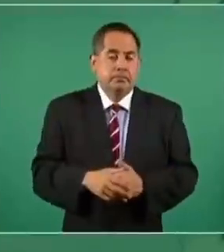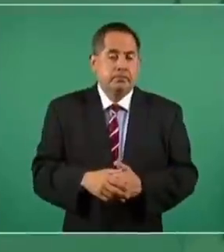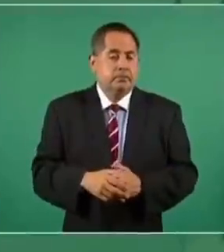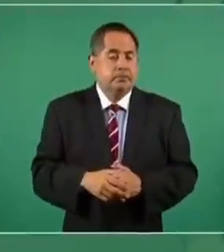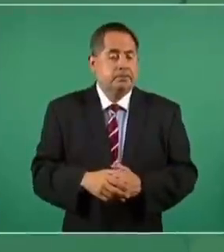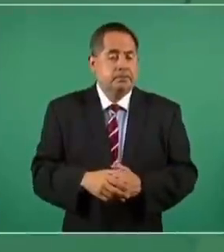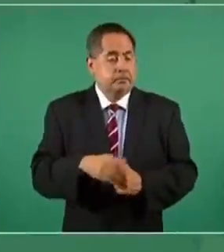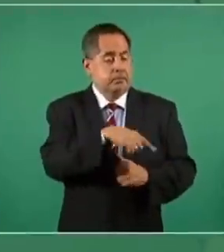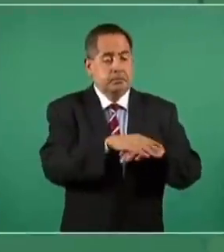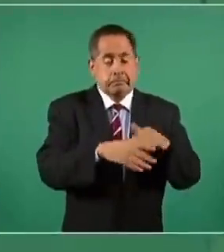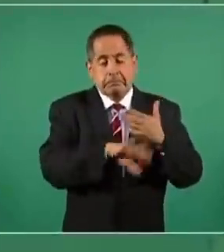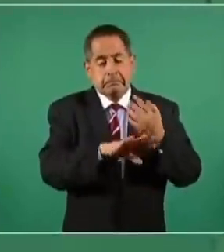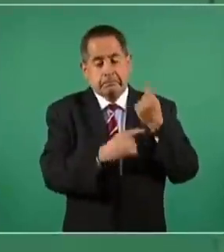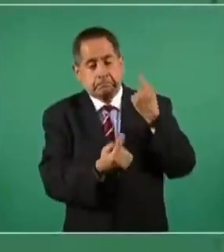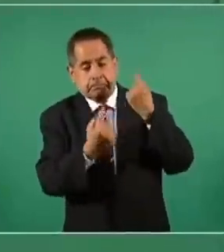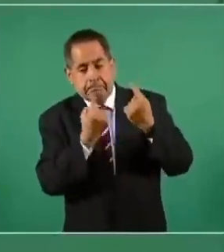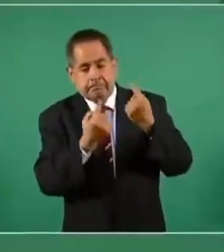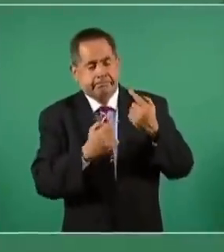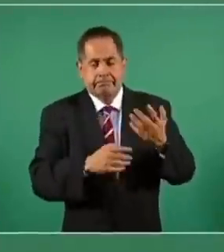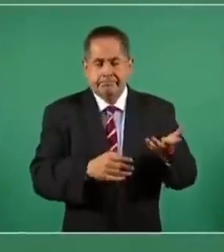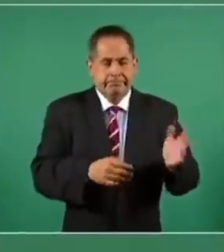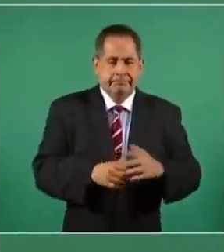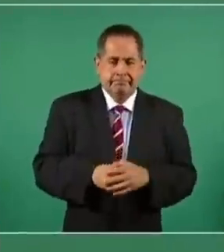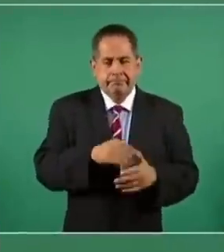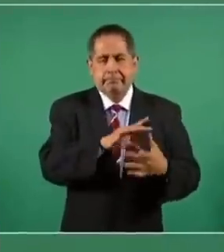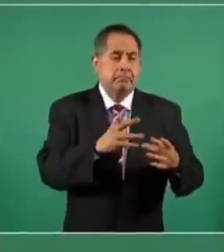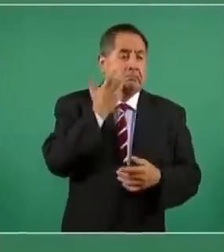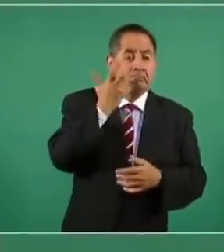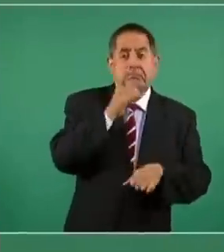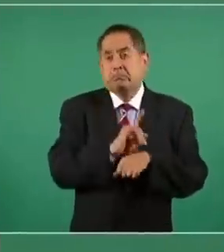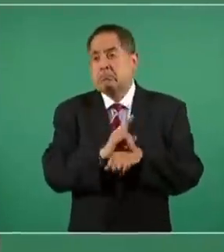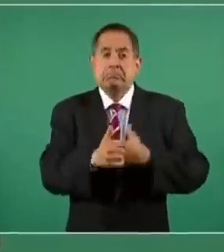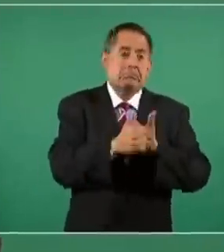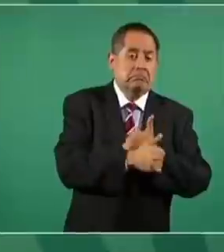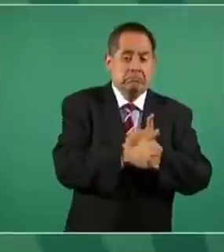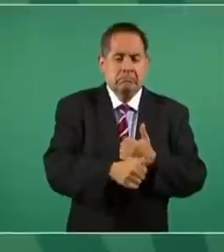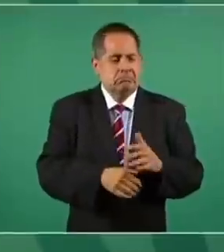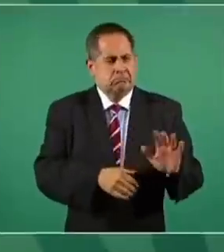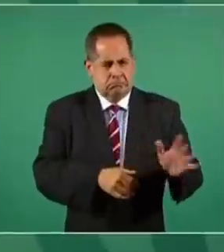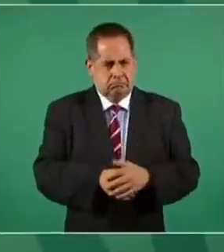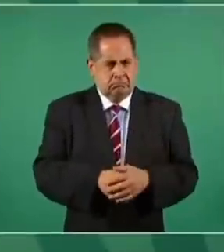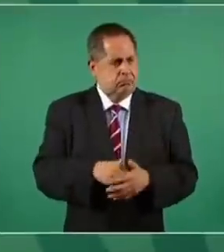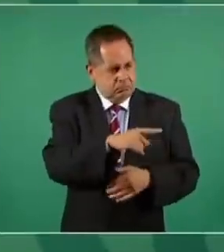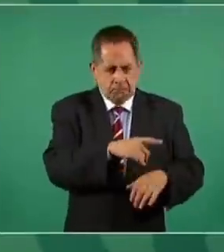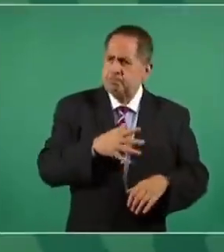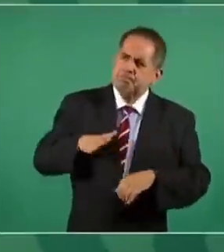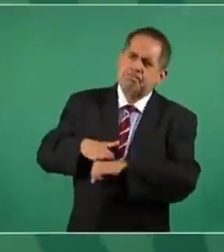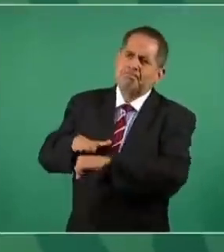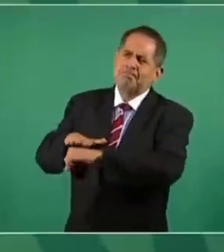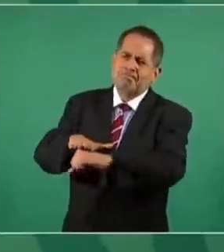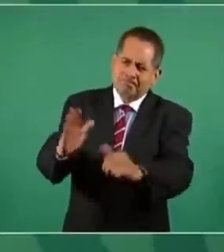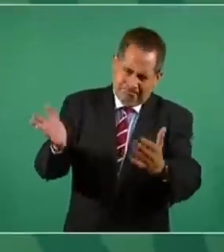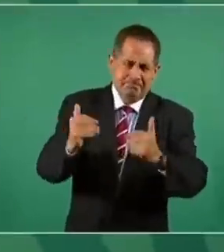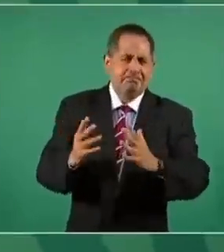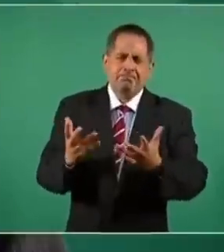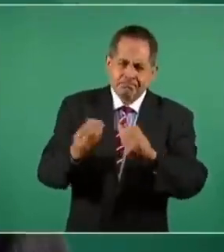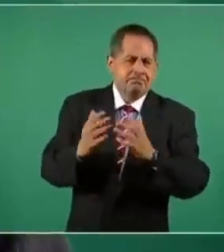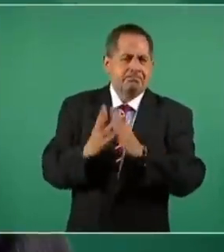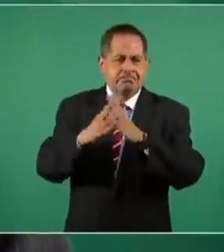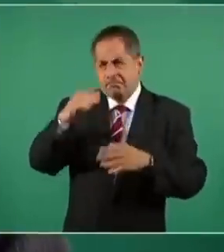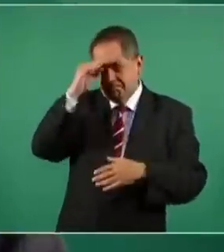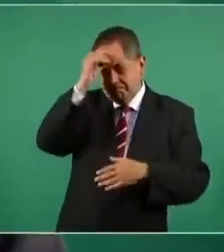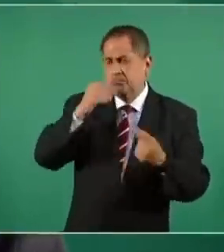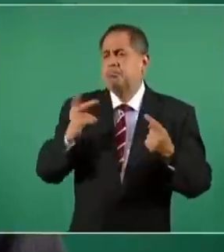insultando y haciendo labor de zapa. Que convoquen a la gente para que participen